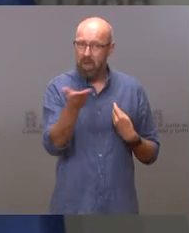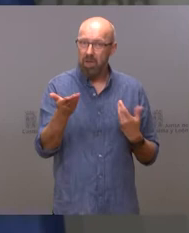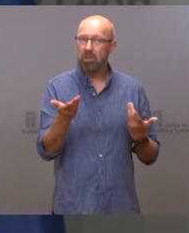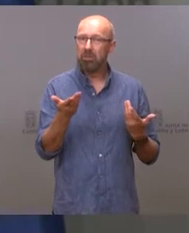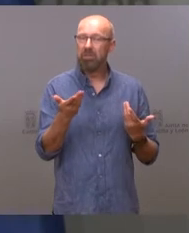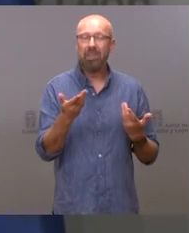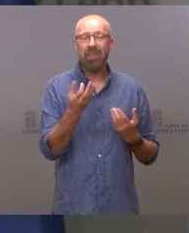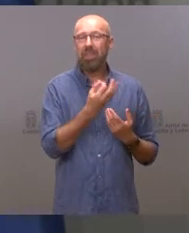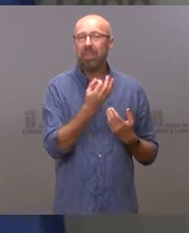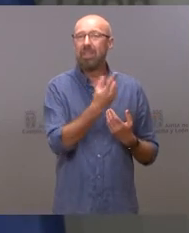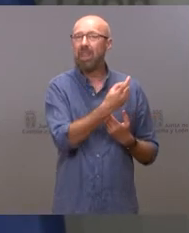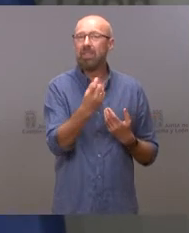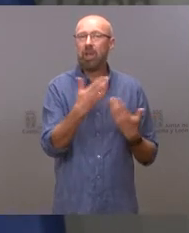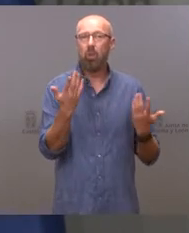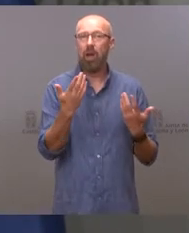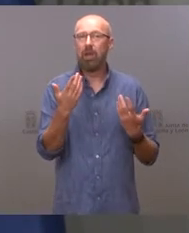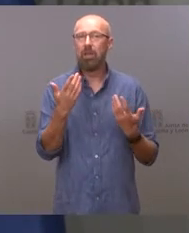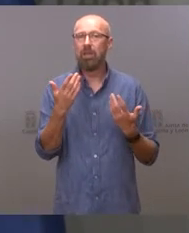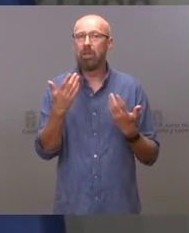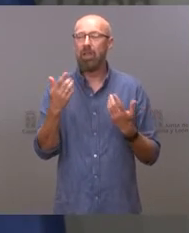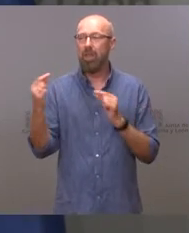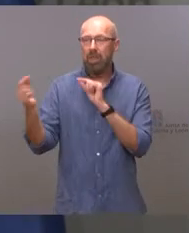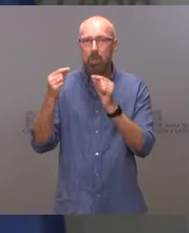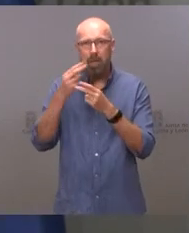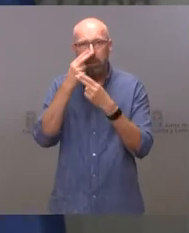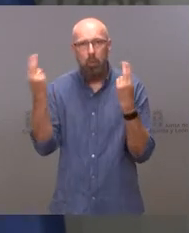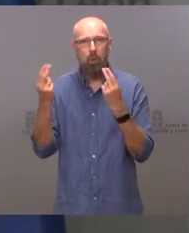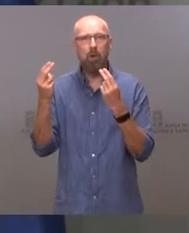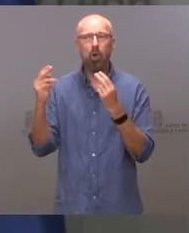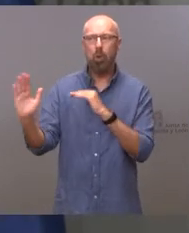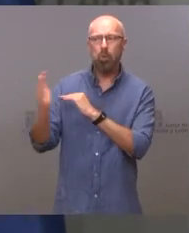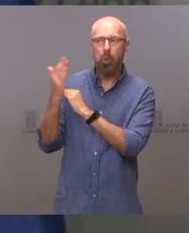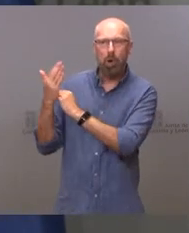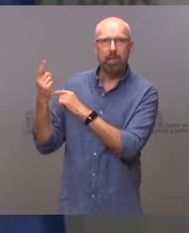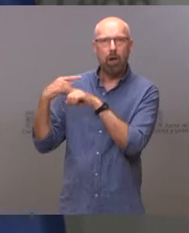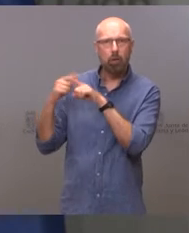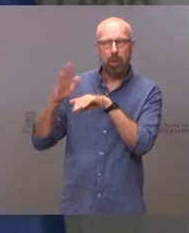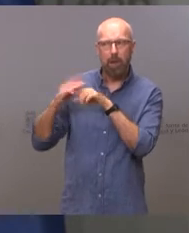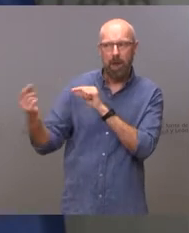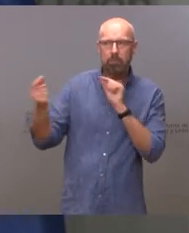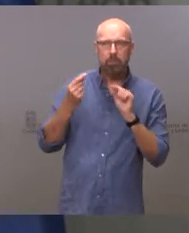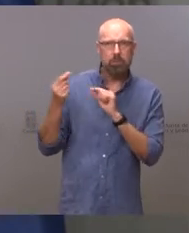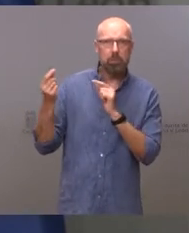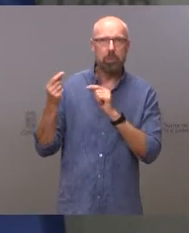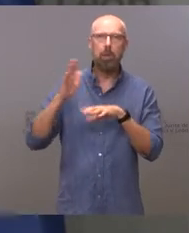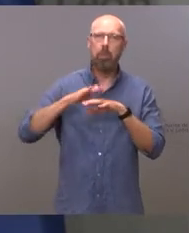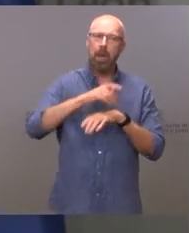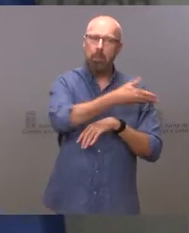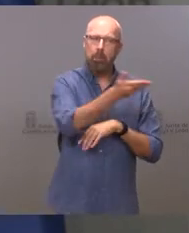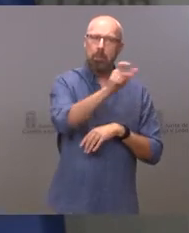es que si hay propuestas alternativas haya un debate público, y haya un debate público al que los ciudadanos puedan